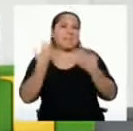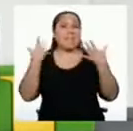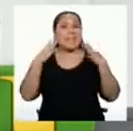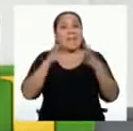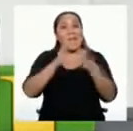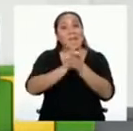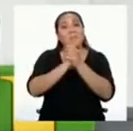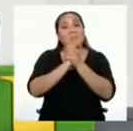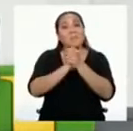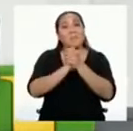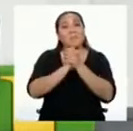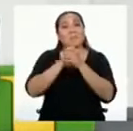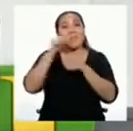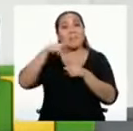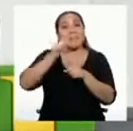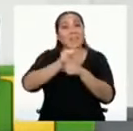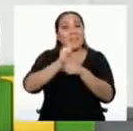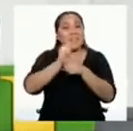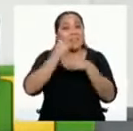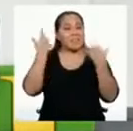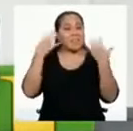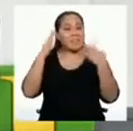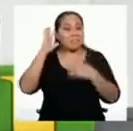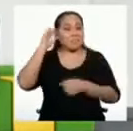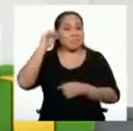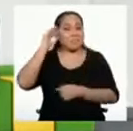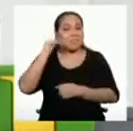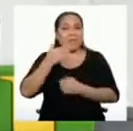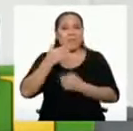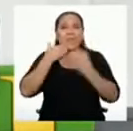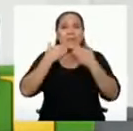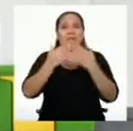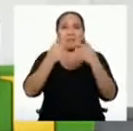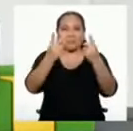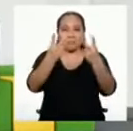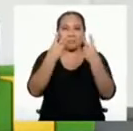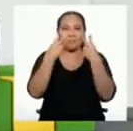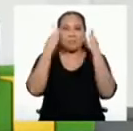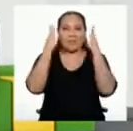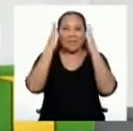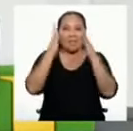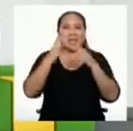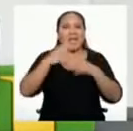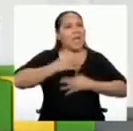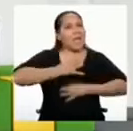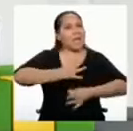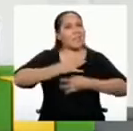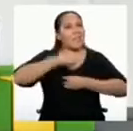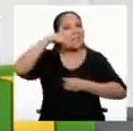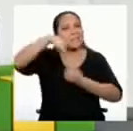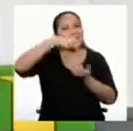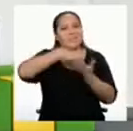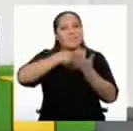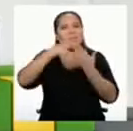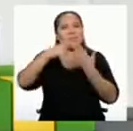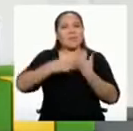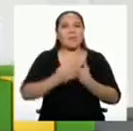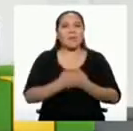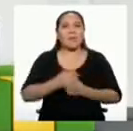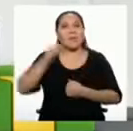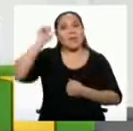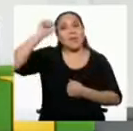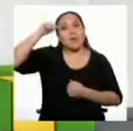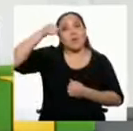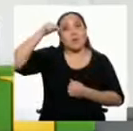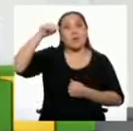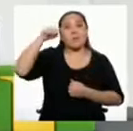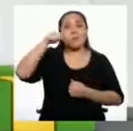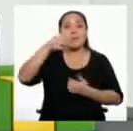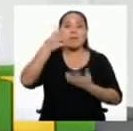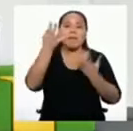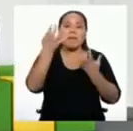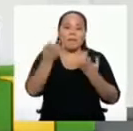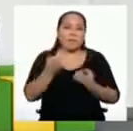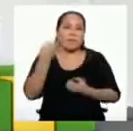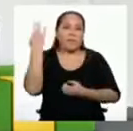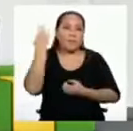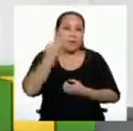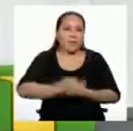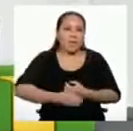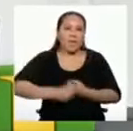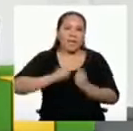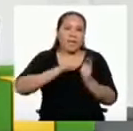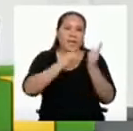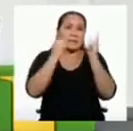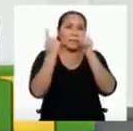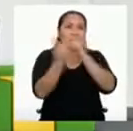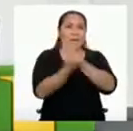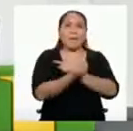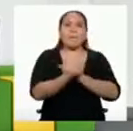amigas y amigos, con este reto me despido. Gracias por tu atención e interés en el programa de hoy. Recuerda, si queremos un real cambio,